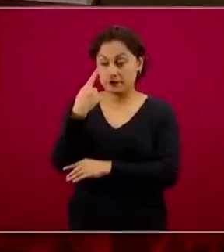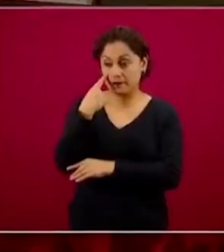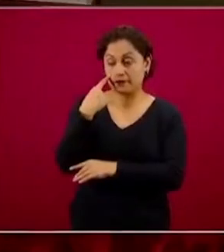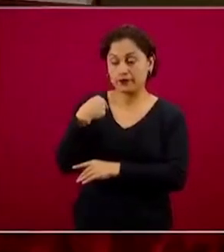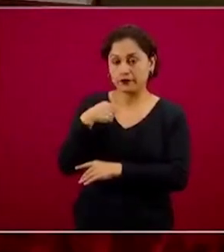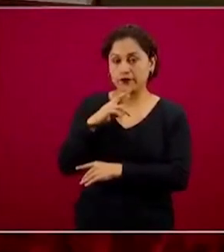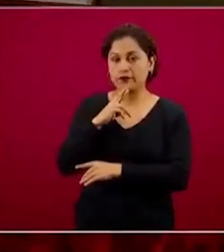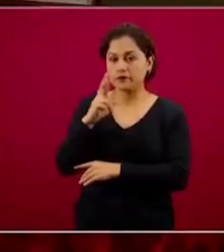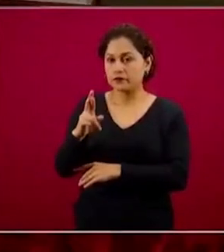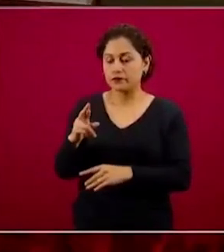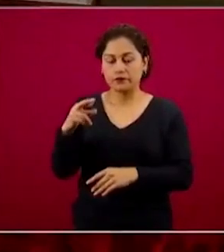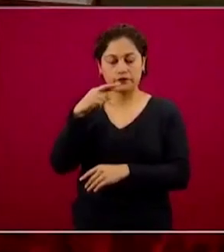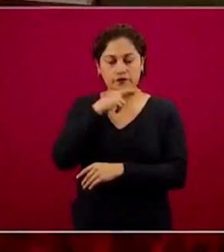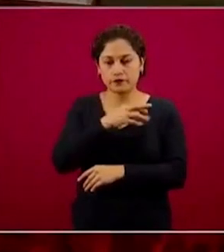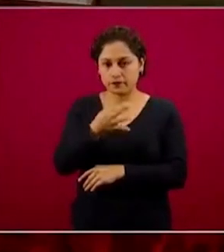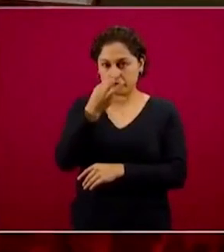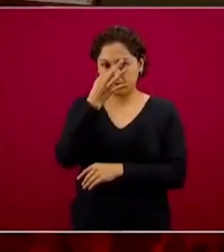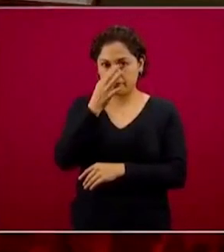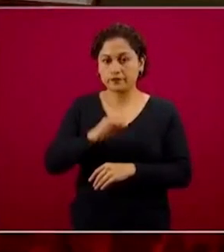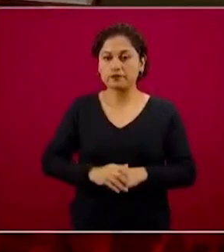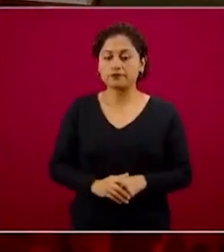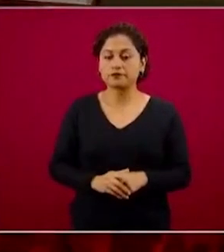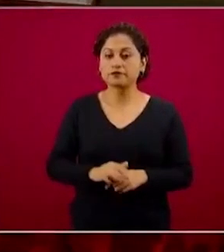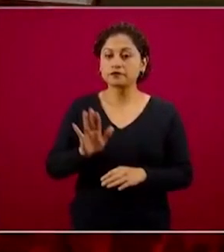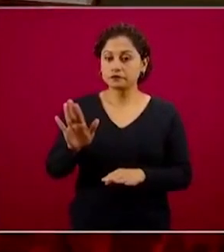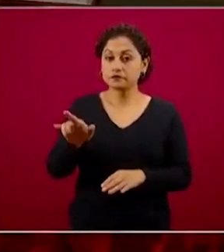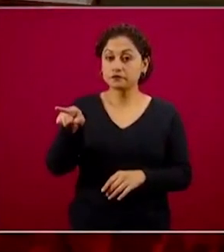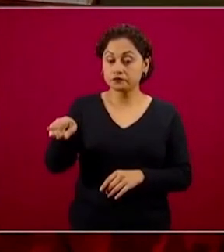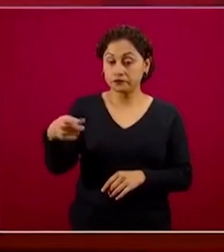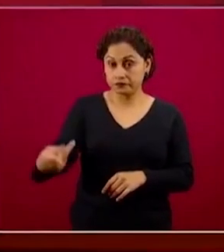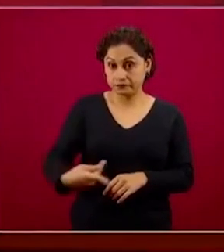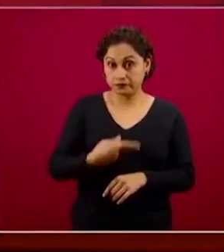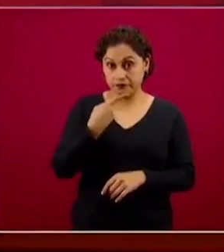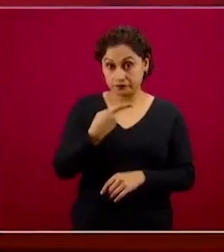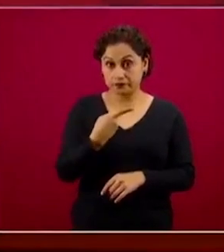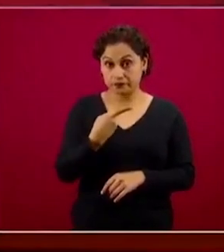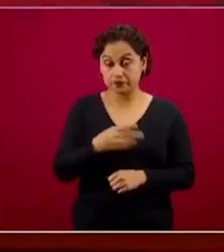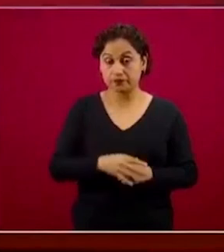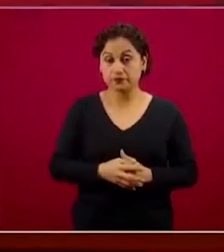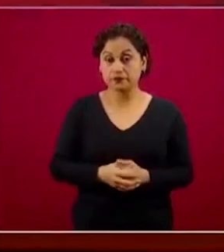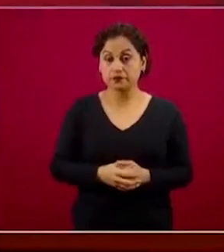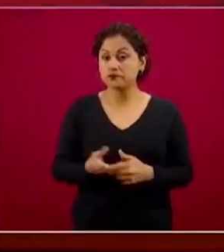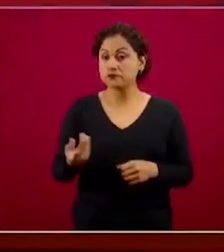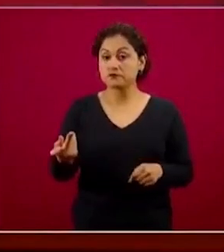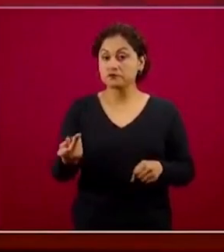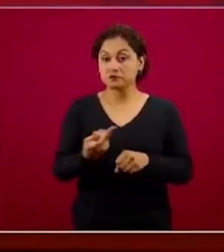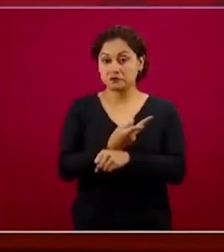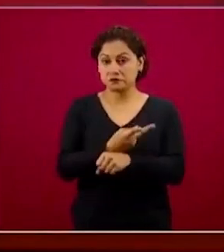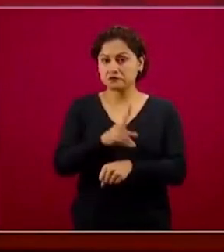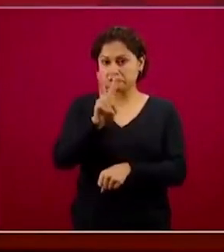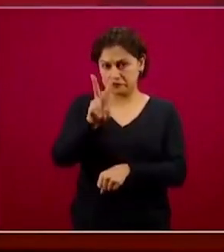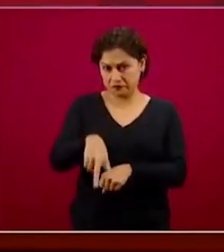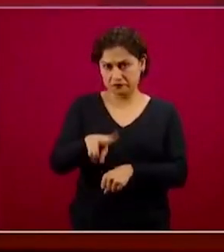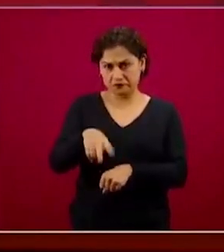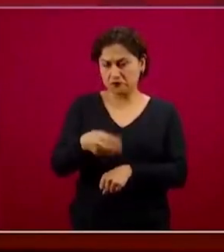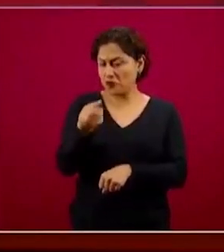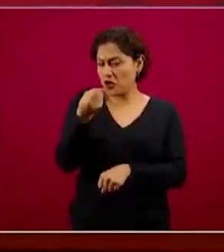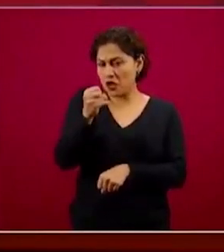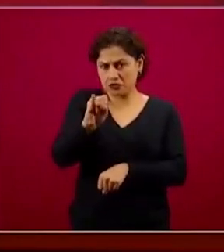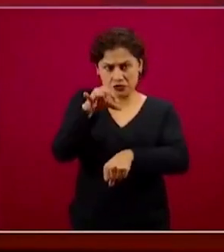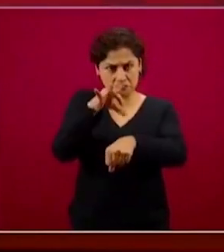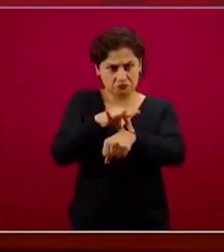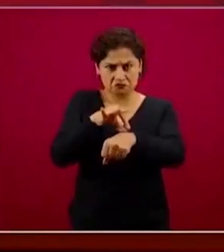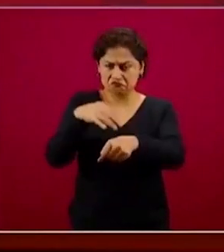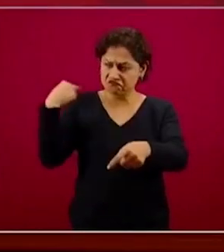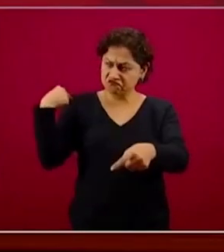Esto, como dice muy directamente, muy claramente, lleva a que cada paciente, y es en general en la medicina, no